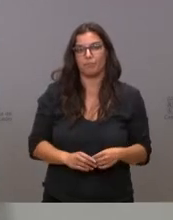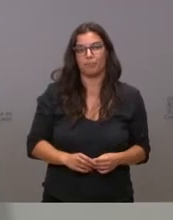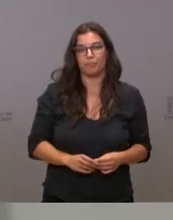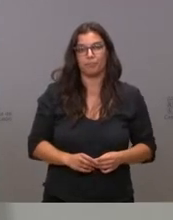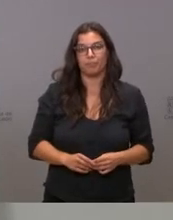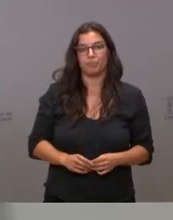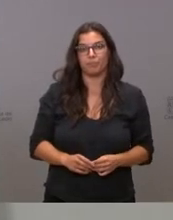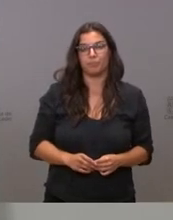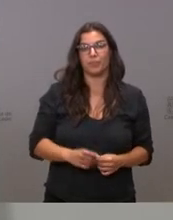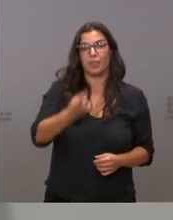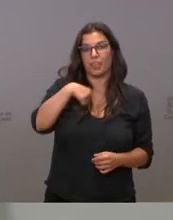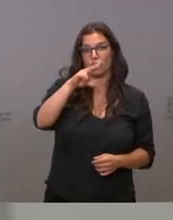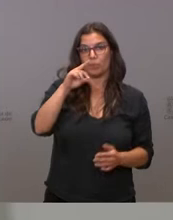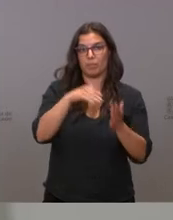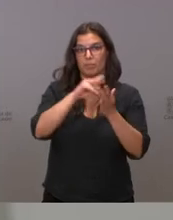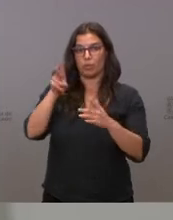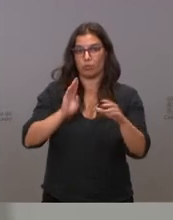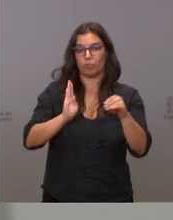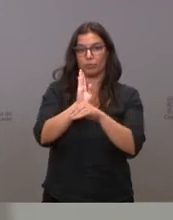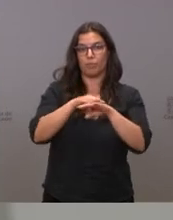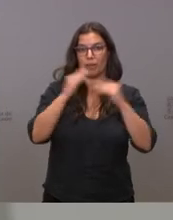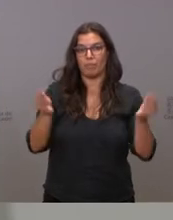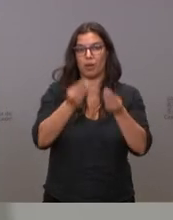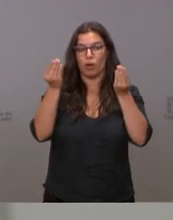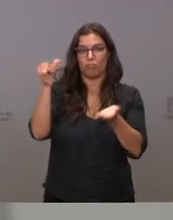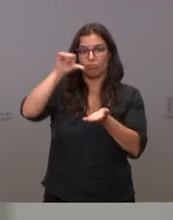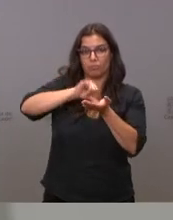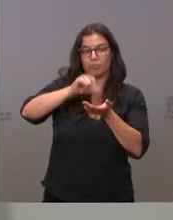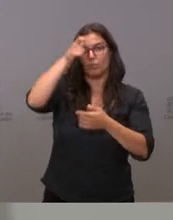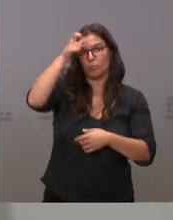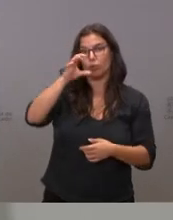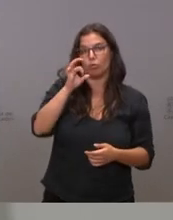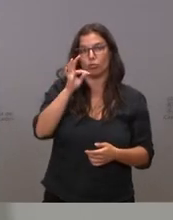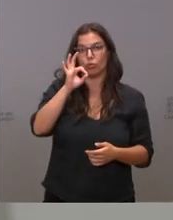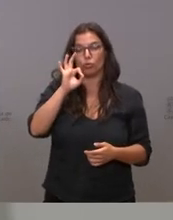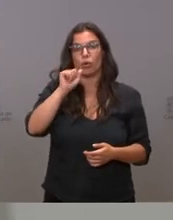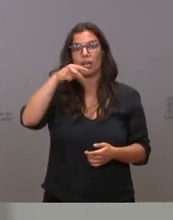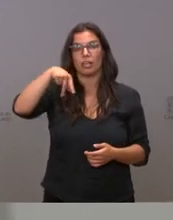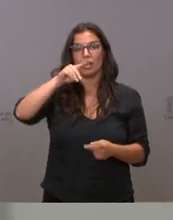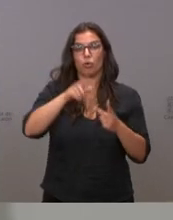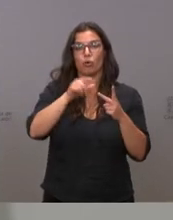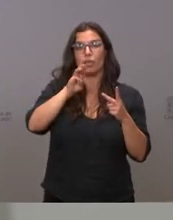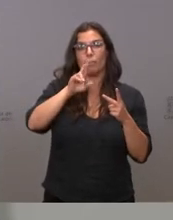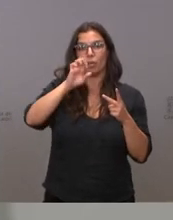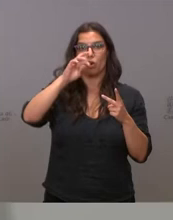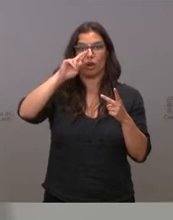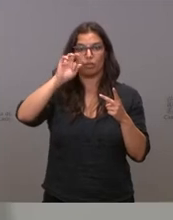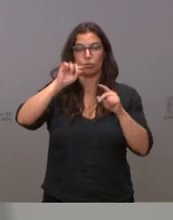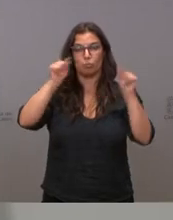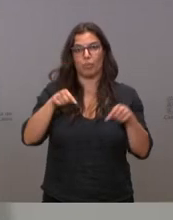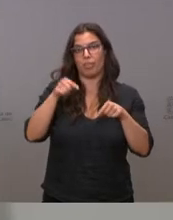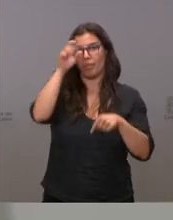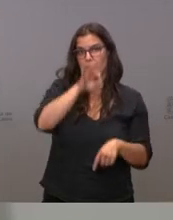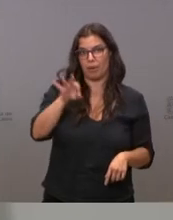Otros 120.000 euros se destinan a mejoras urbanas en el municipio de Soto Bañado y Priorato, en Valencia.